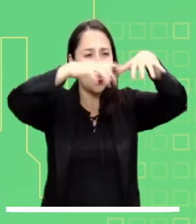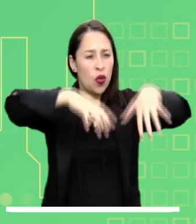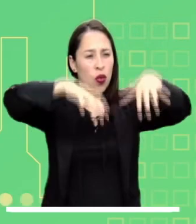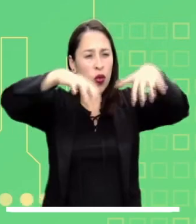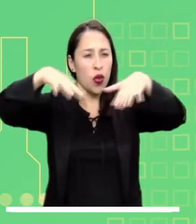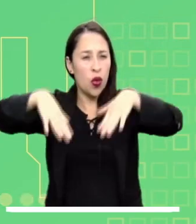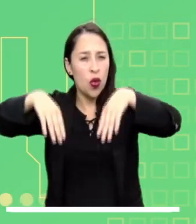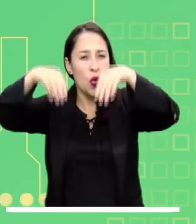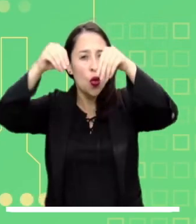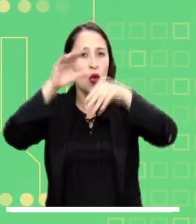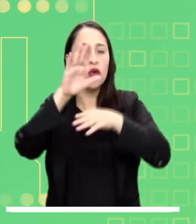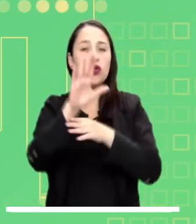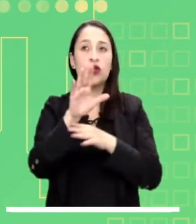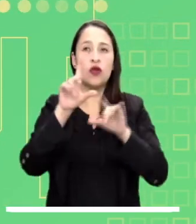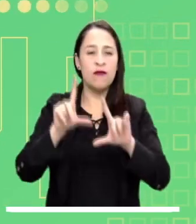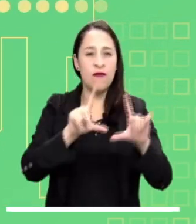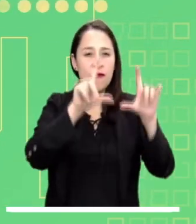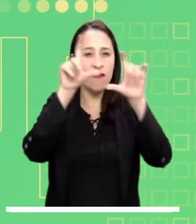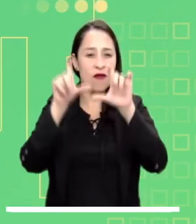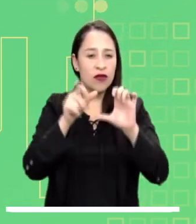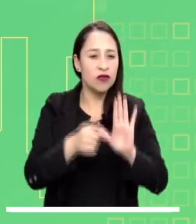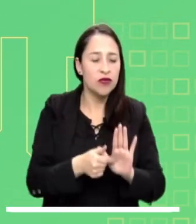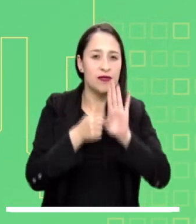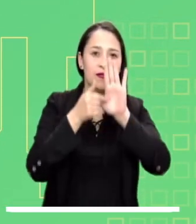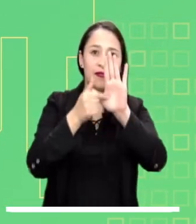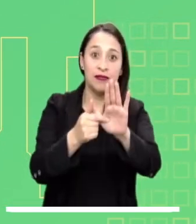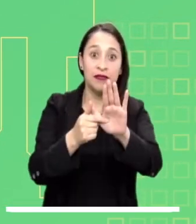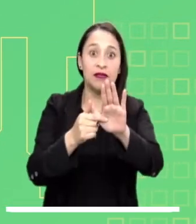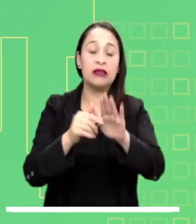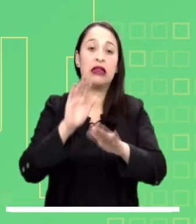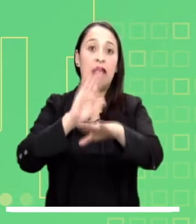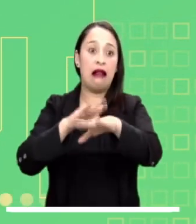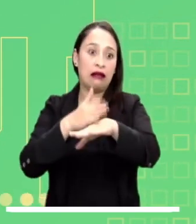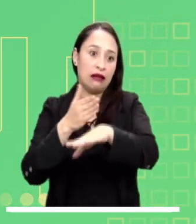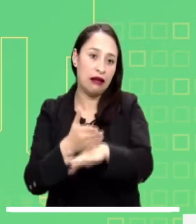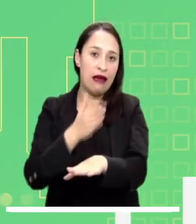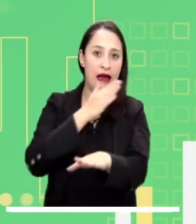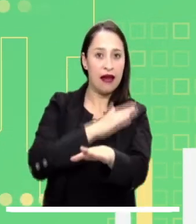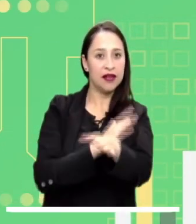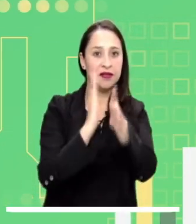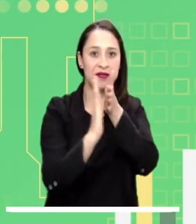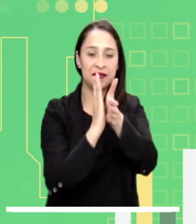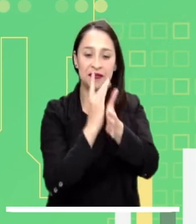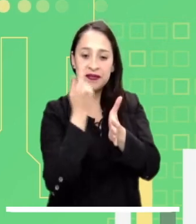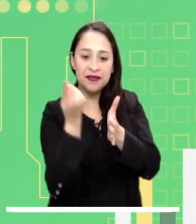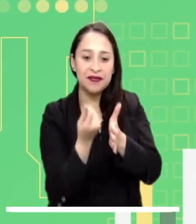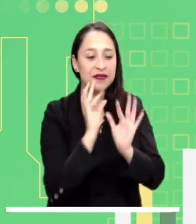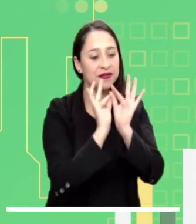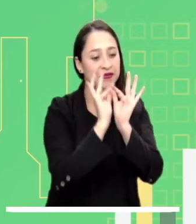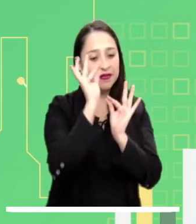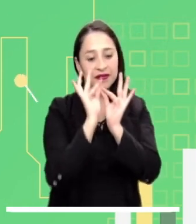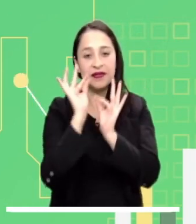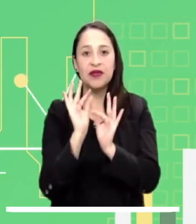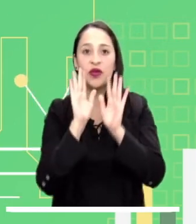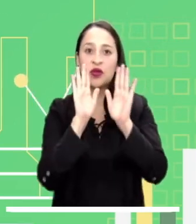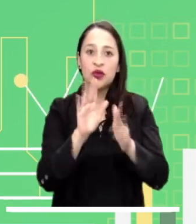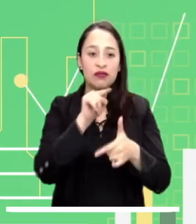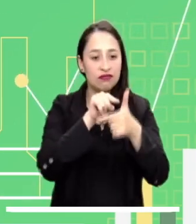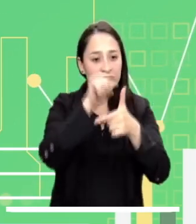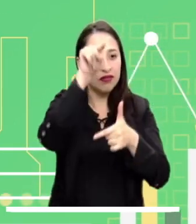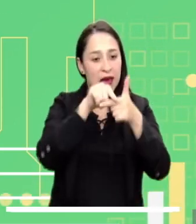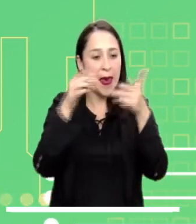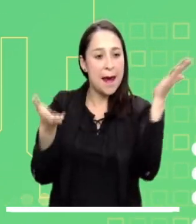estado del tiempo, las imágenes satelitales y conozca las principales alertas tempranas. Información detallada a nivel